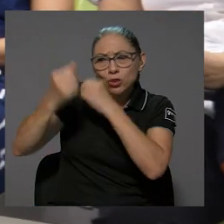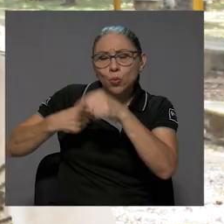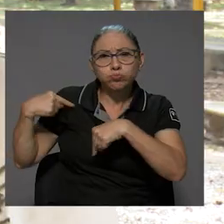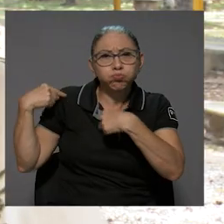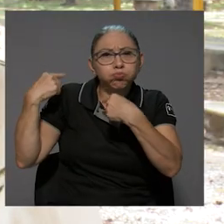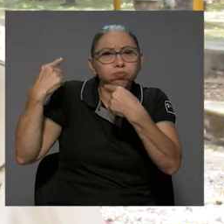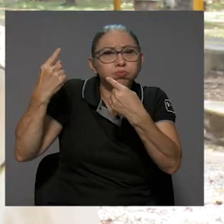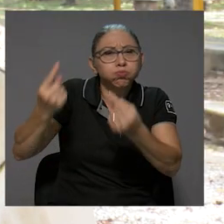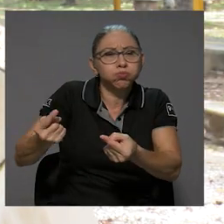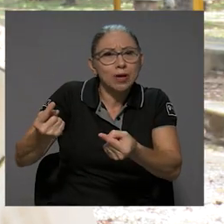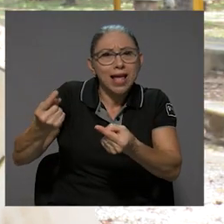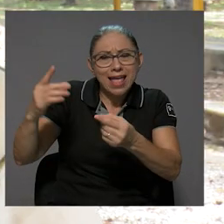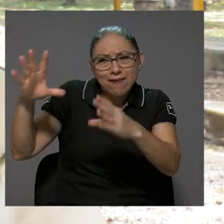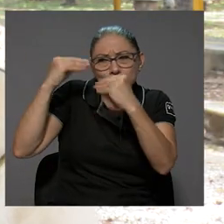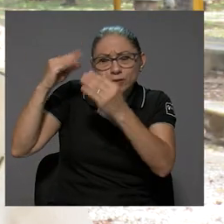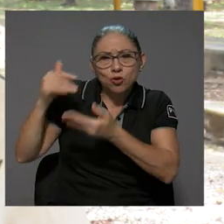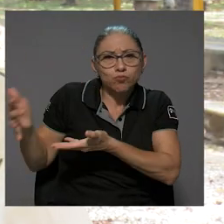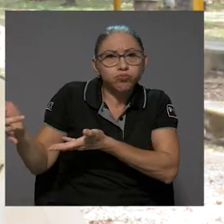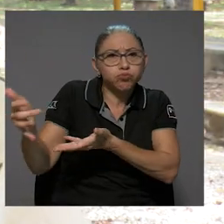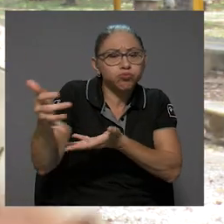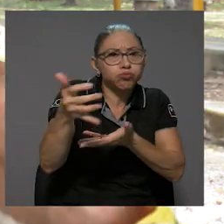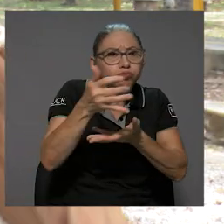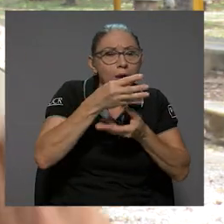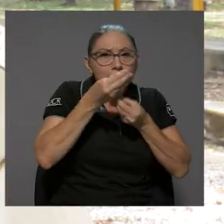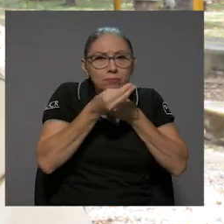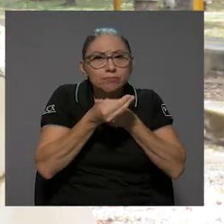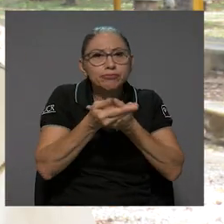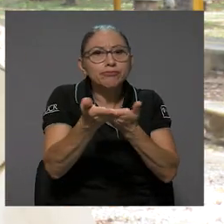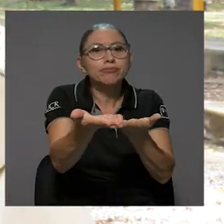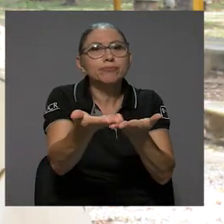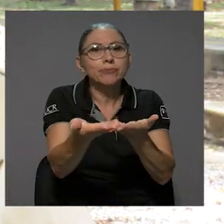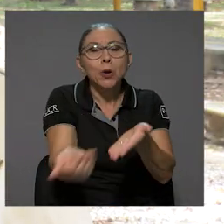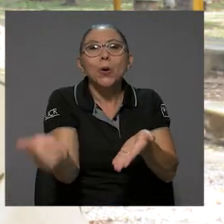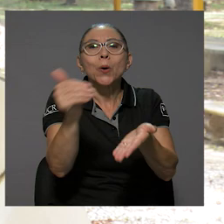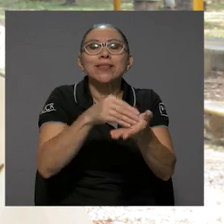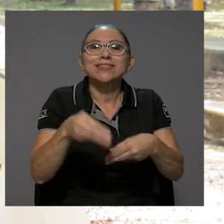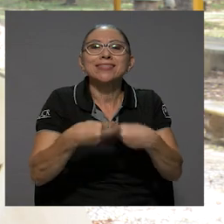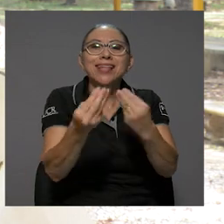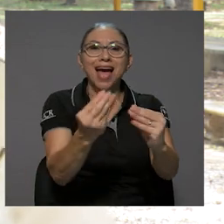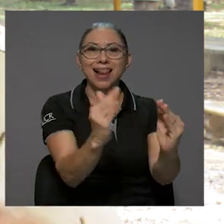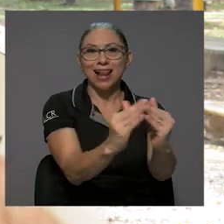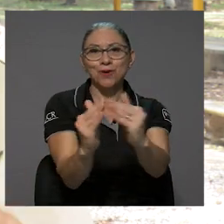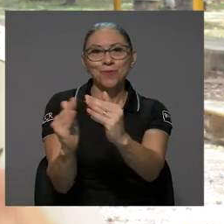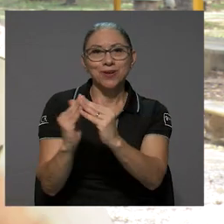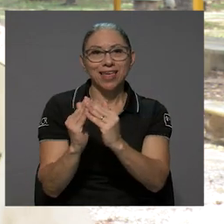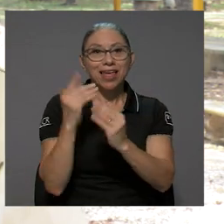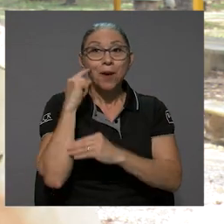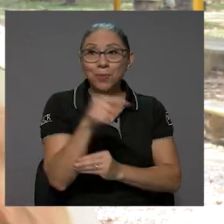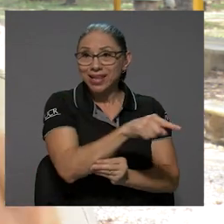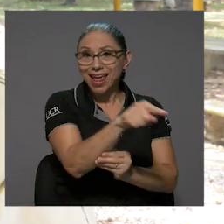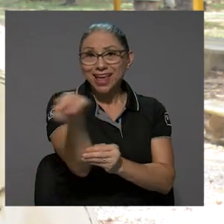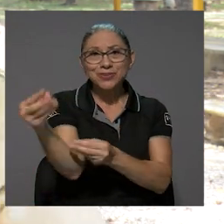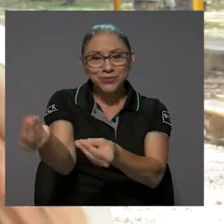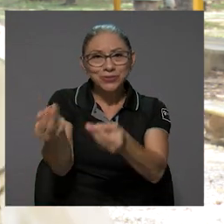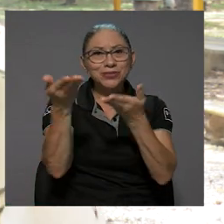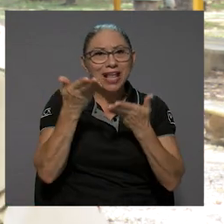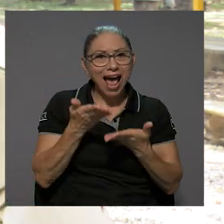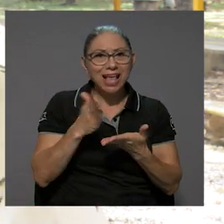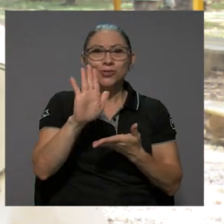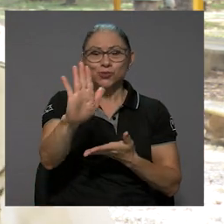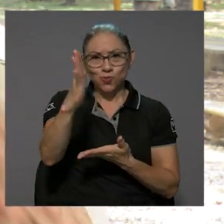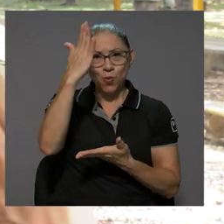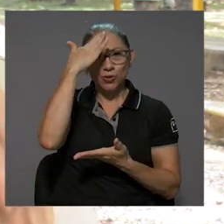la información recopilada y hacerle una devolución a la comunidad porque ellos nos dan sus